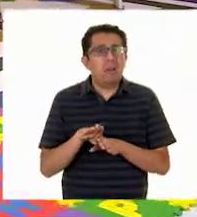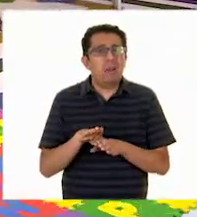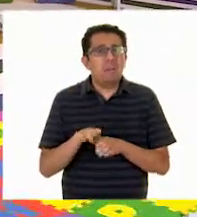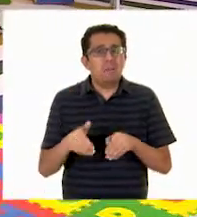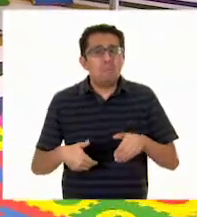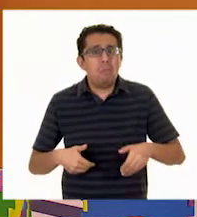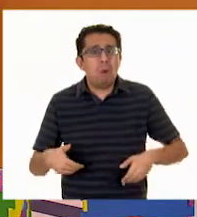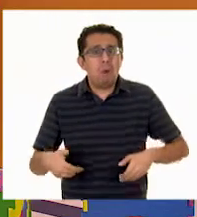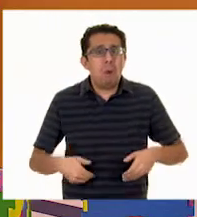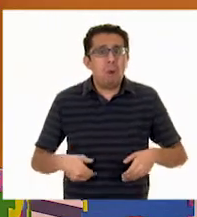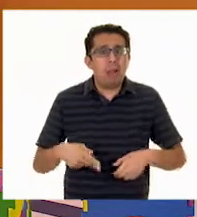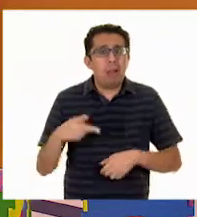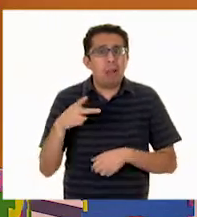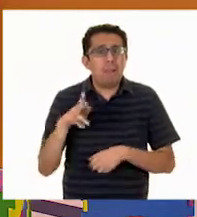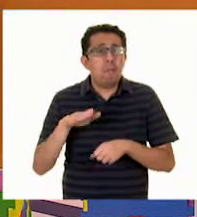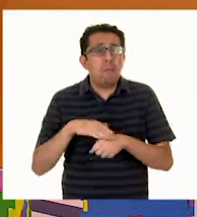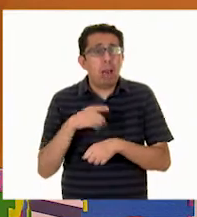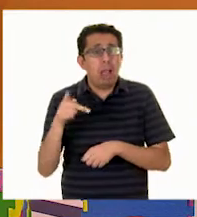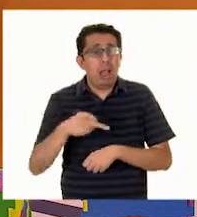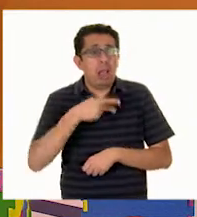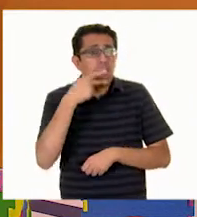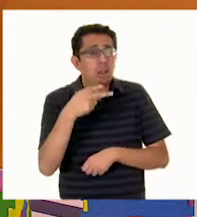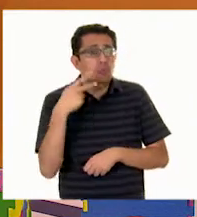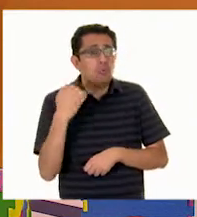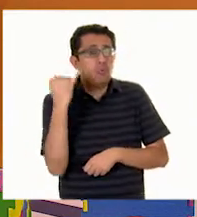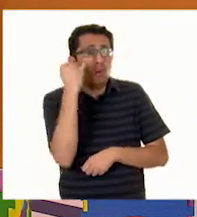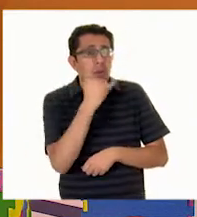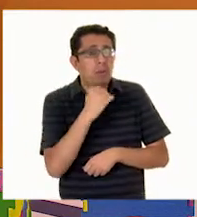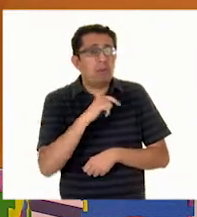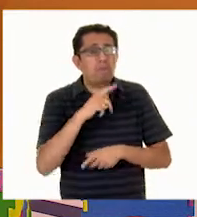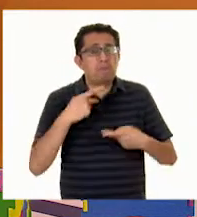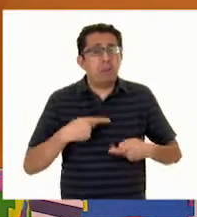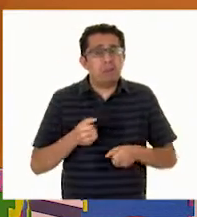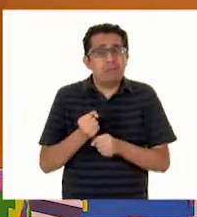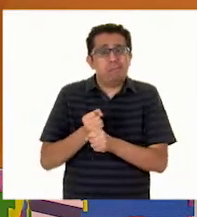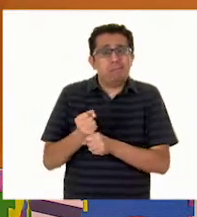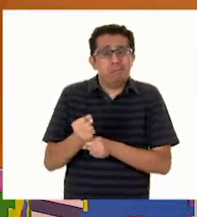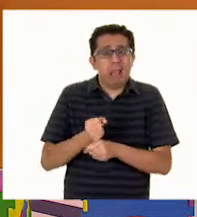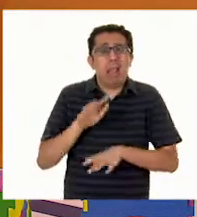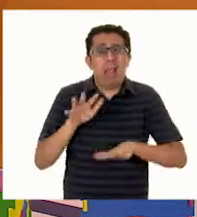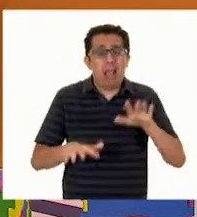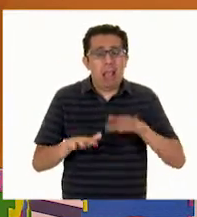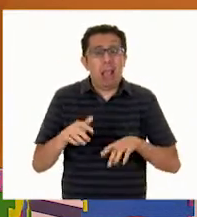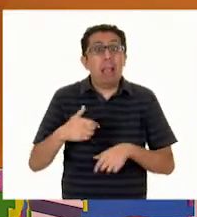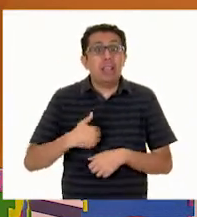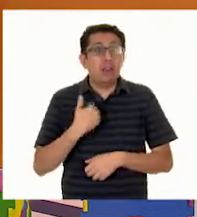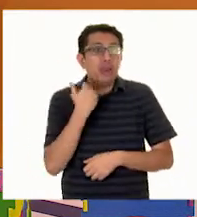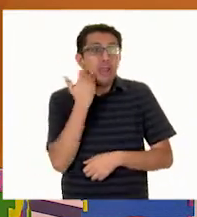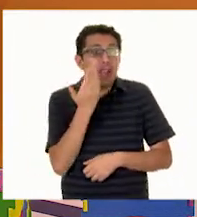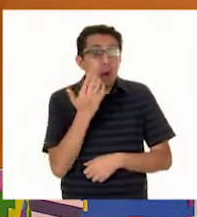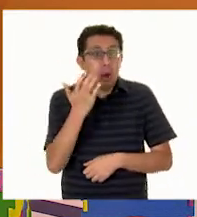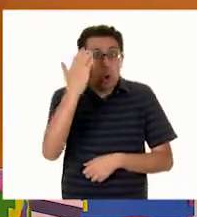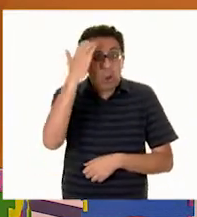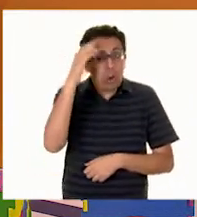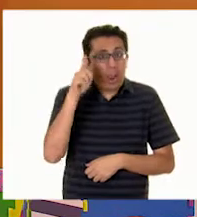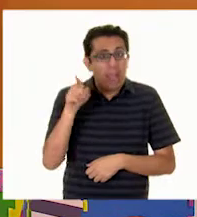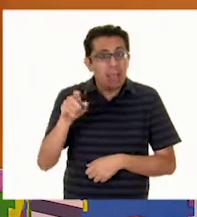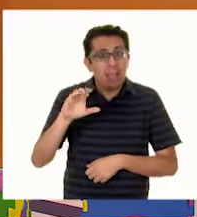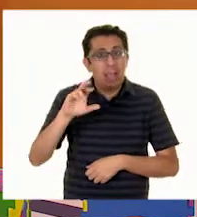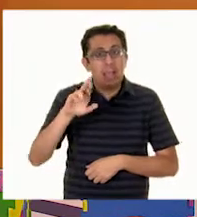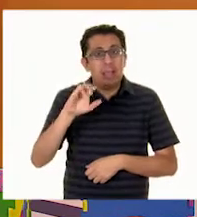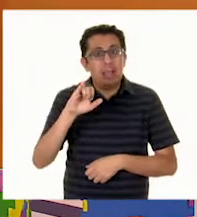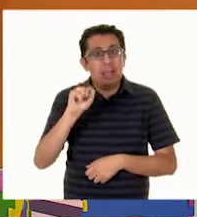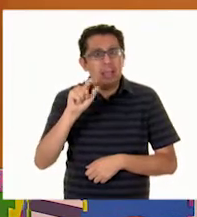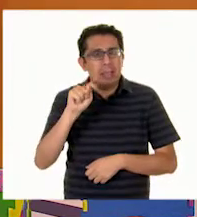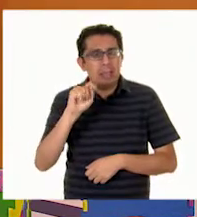escuchan hablar la lengua indígena. barbaridad! Muy mal, muy mal. Pues me gustaría, me encantaría conocer a Cristina. Entonces, ¿qué te